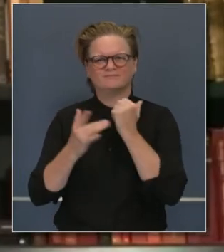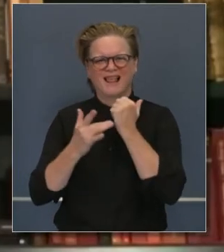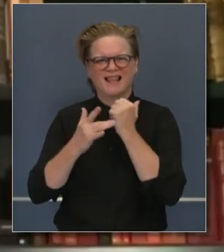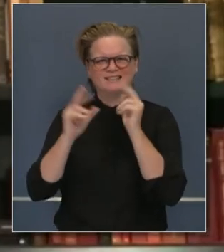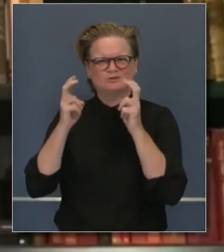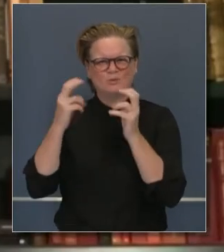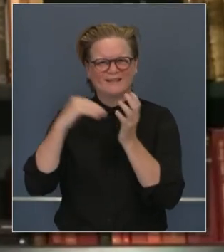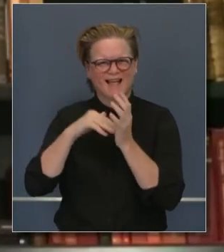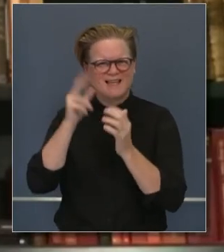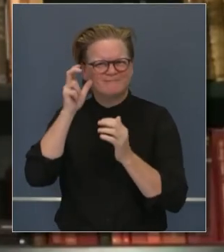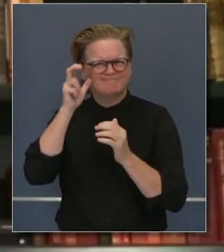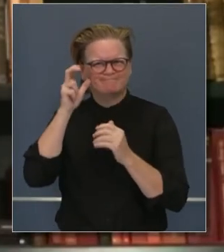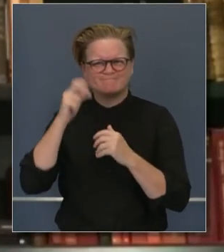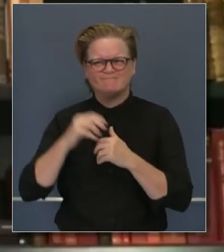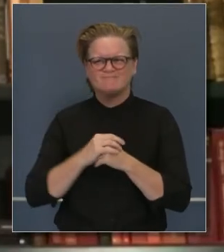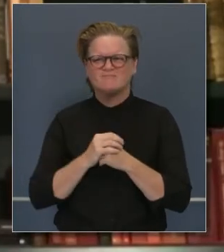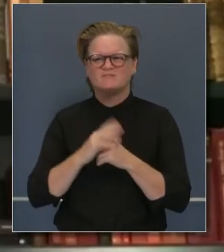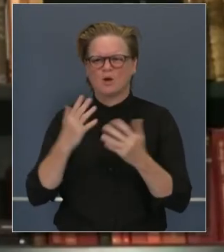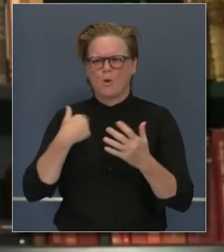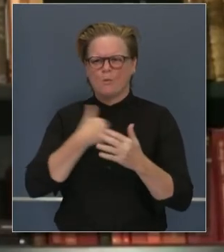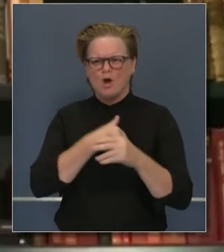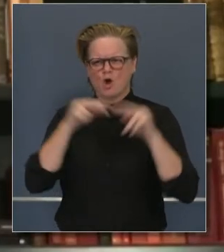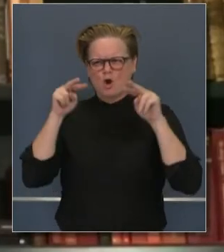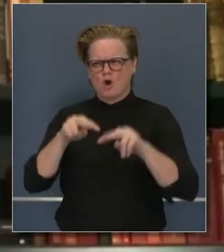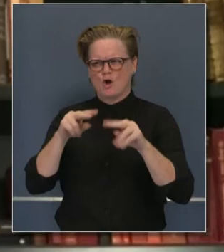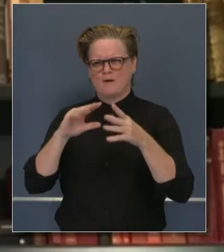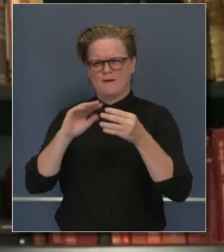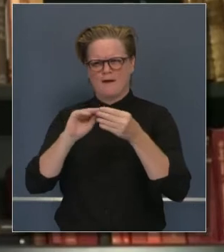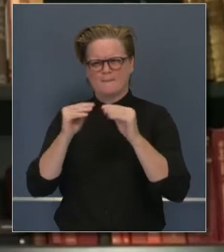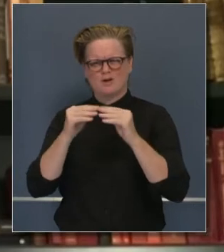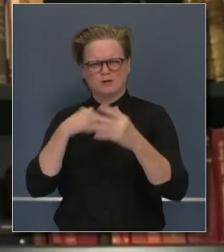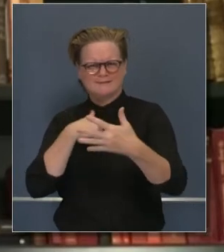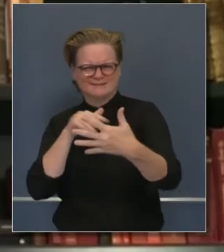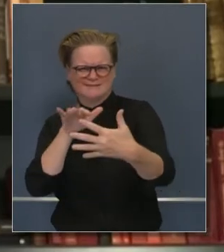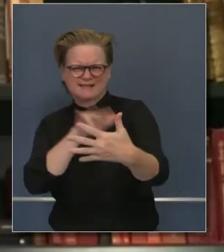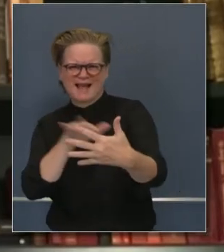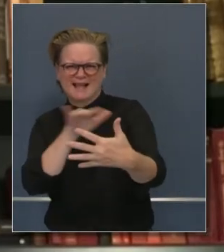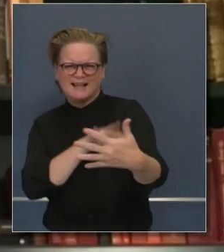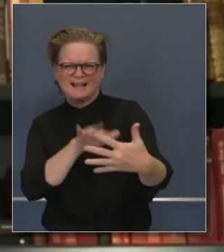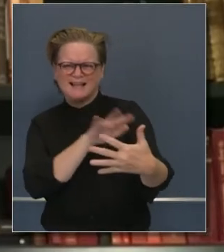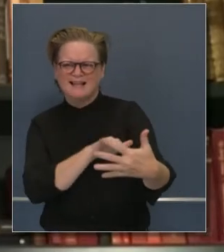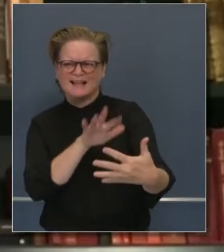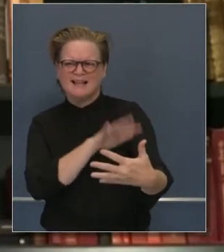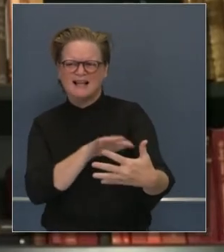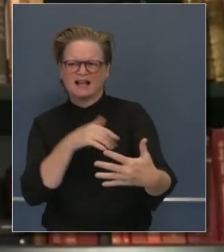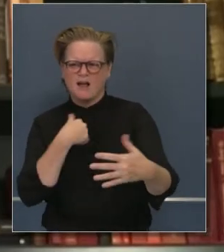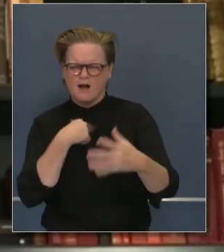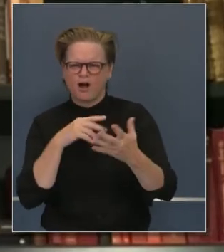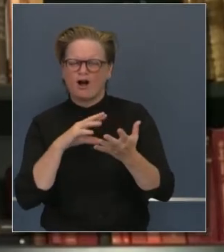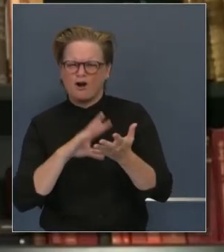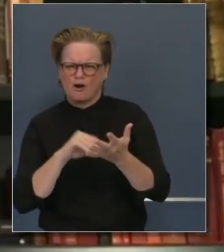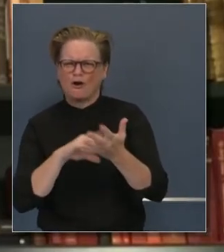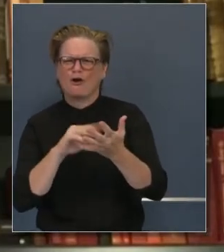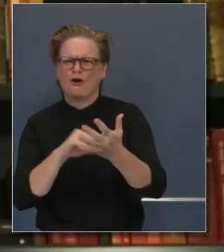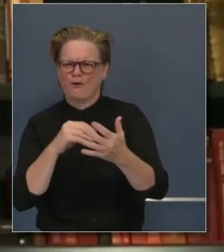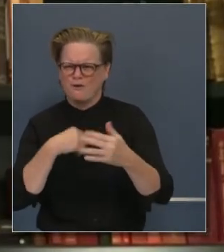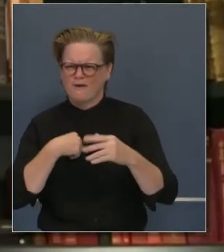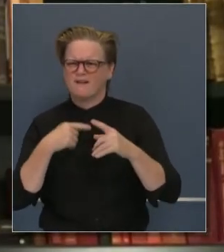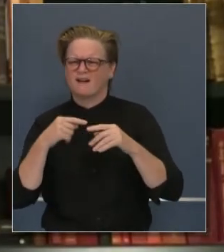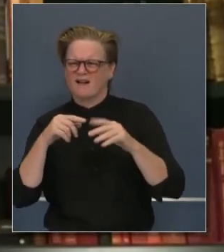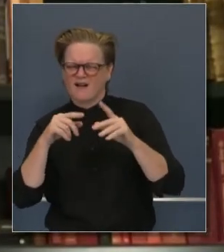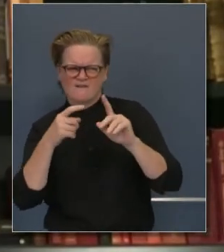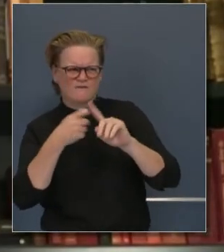El lunes implicábamos que estábamos considerando los estudios. ¿Qué tan recomendables son estos